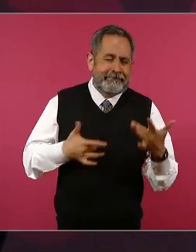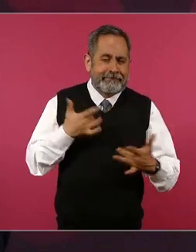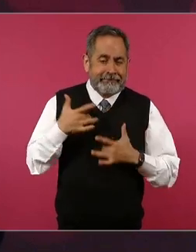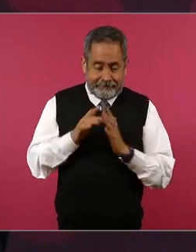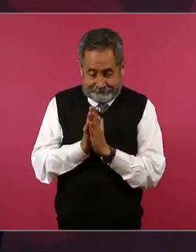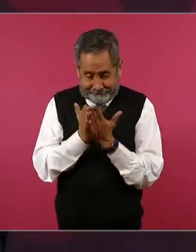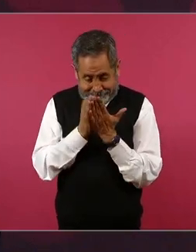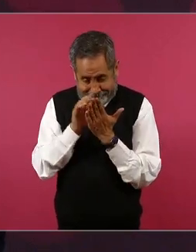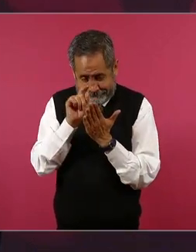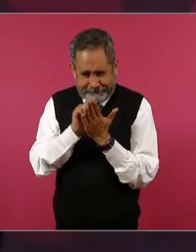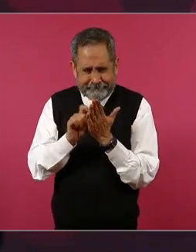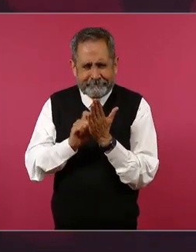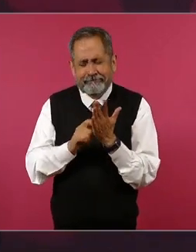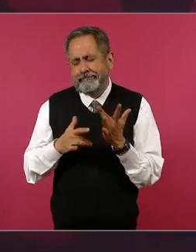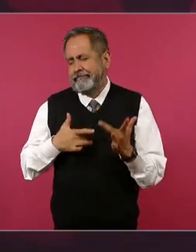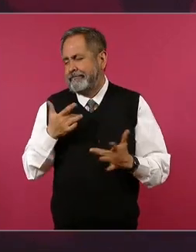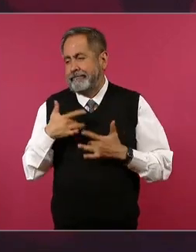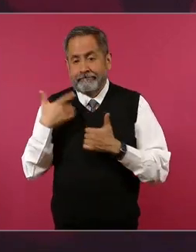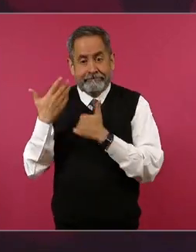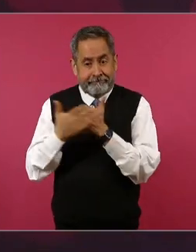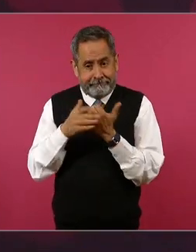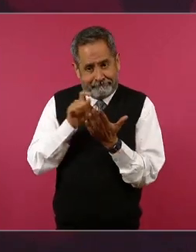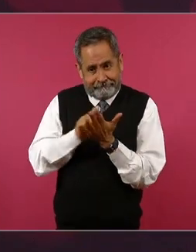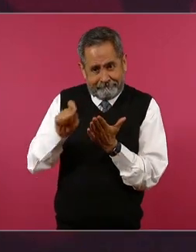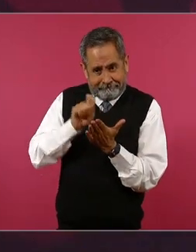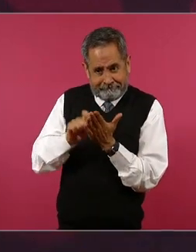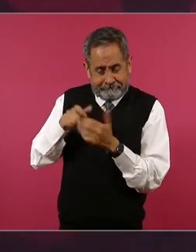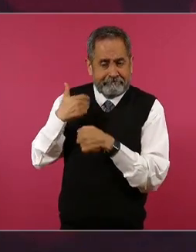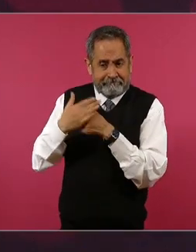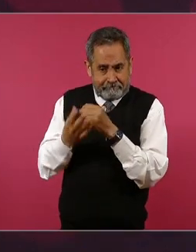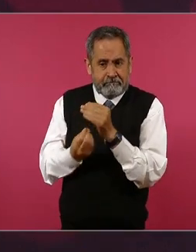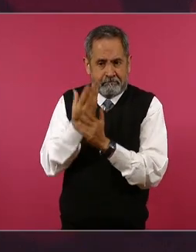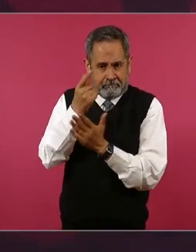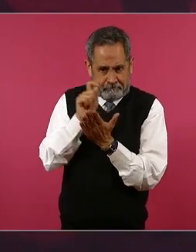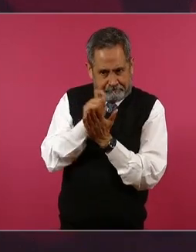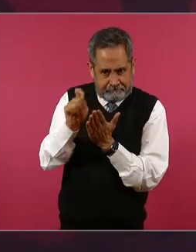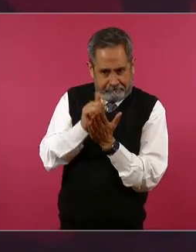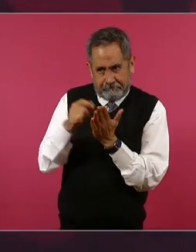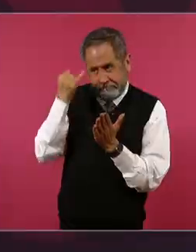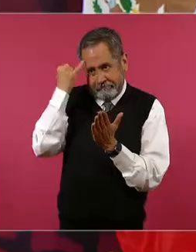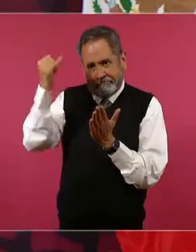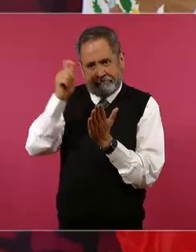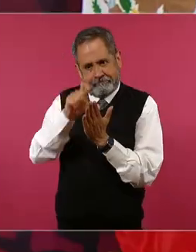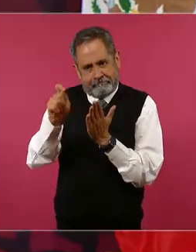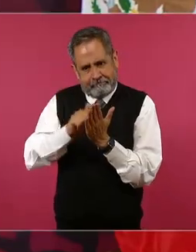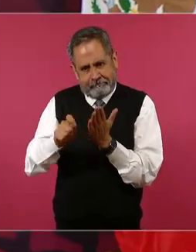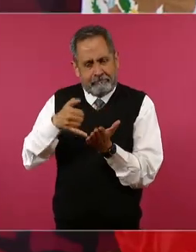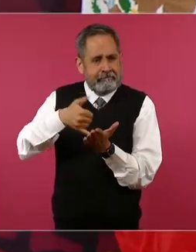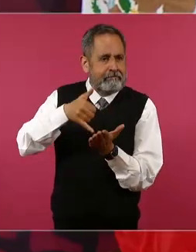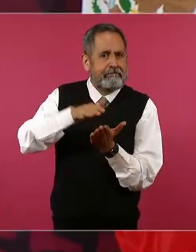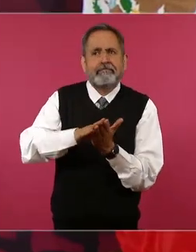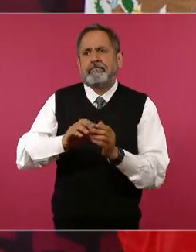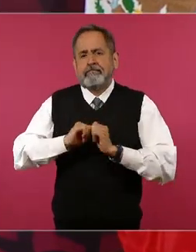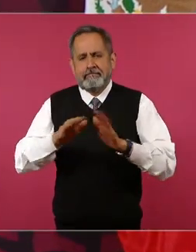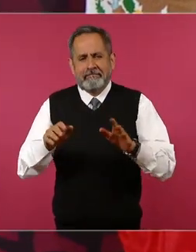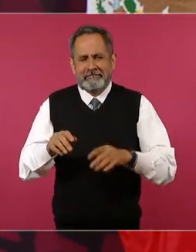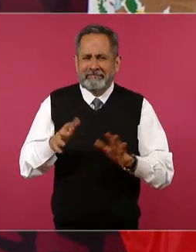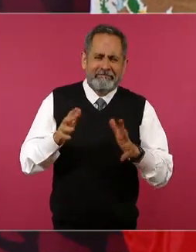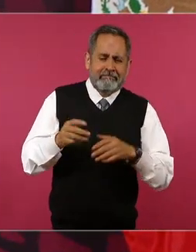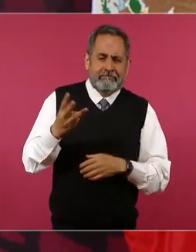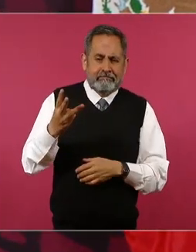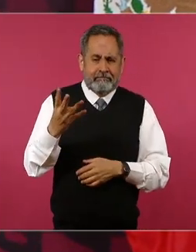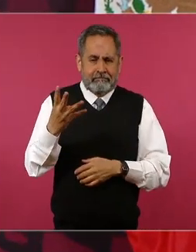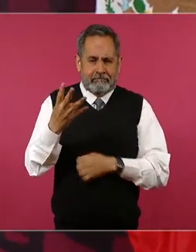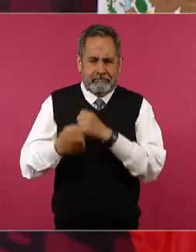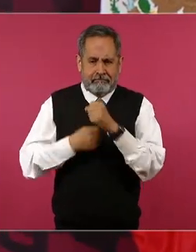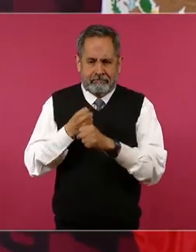el libro que voy a escribir y que voy a publicar en tres cuatro años